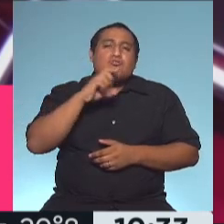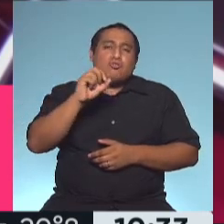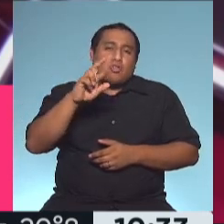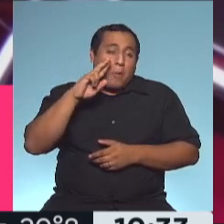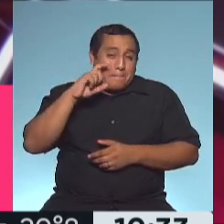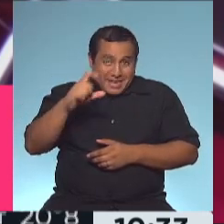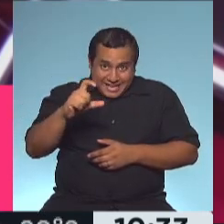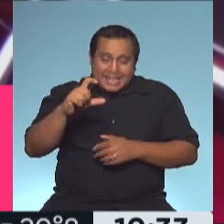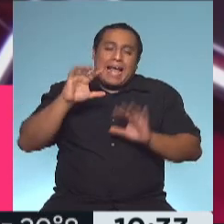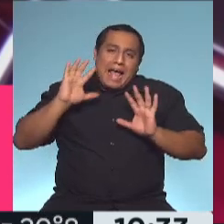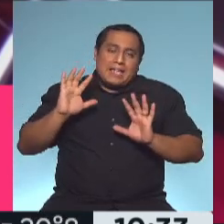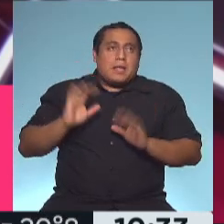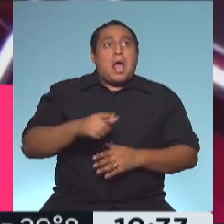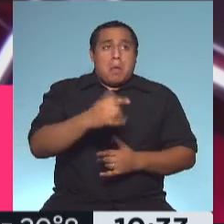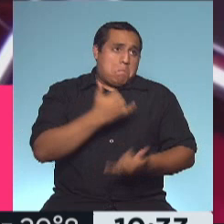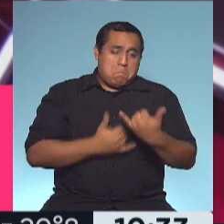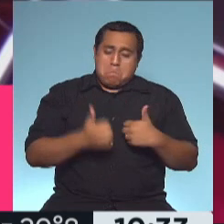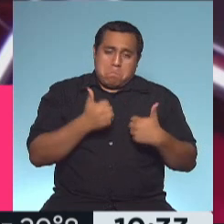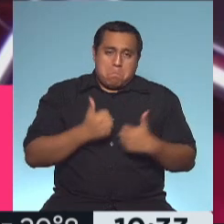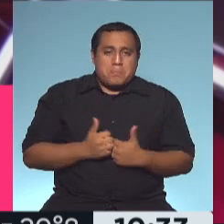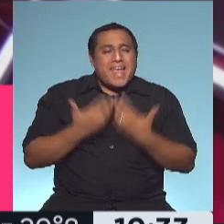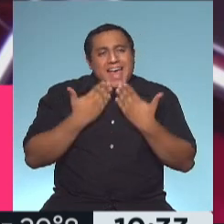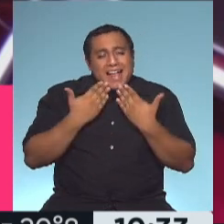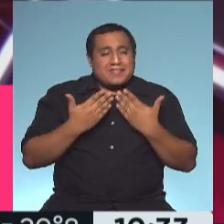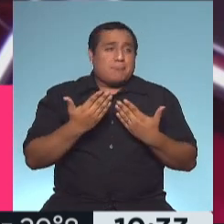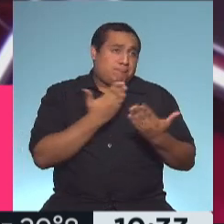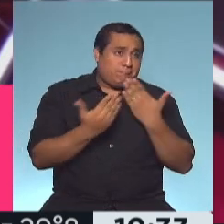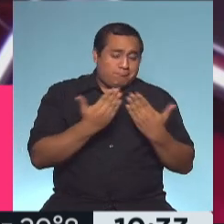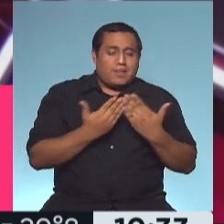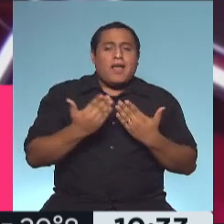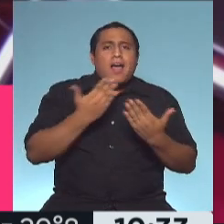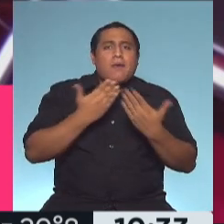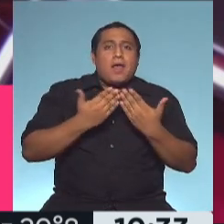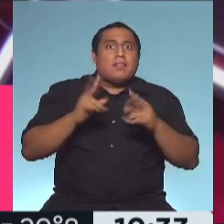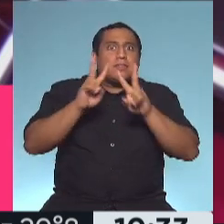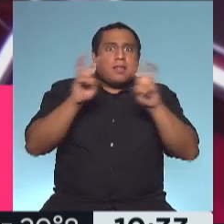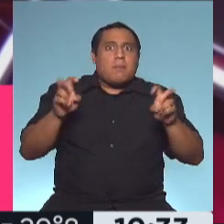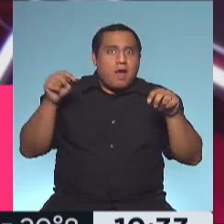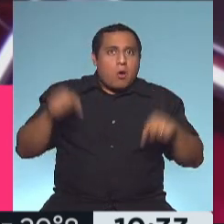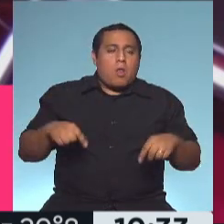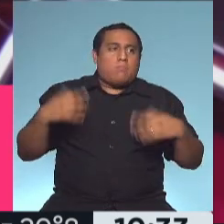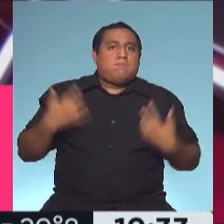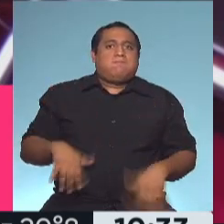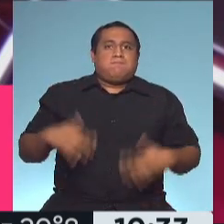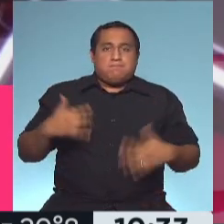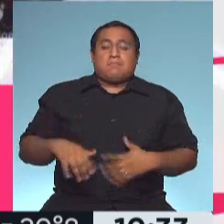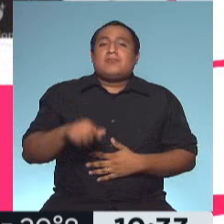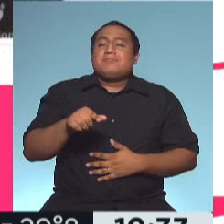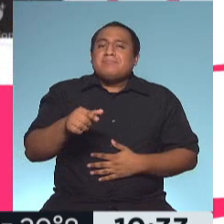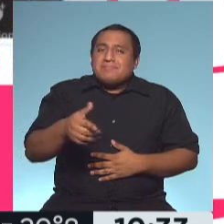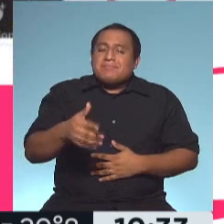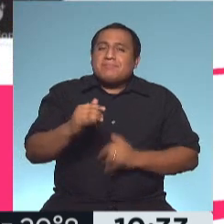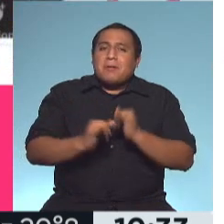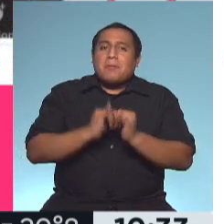bárbaro. Bueno, gracias por la comunicación y nos gustaría hablar del tema del momento, ¿no? Que es el tema de lo que